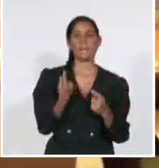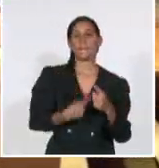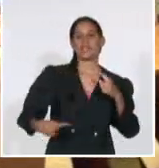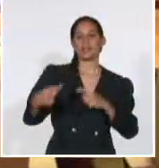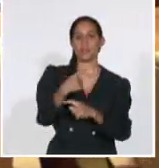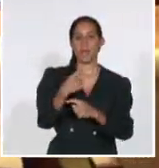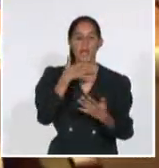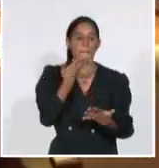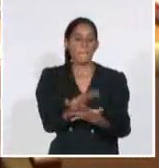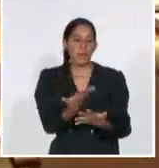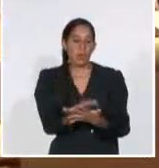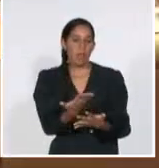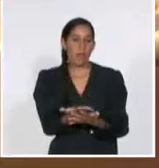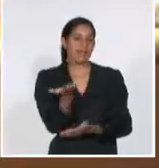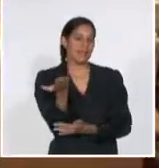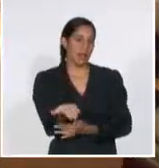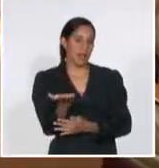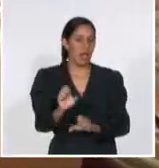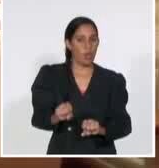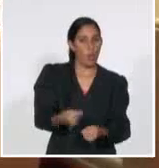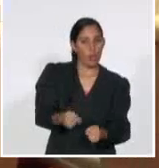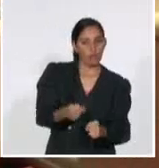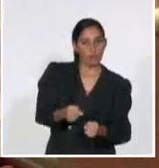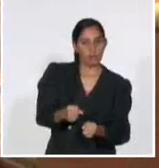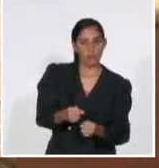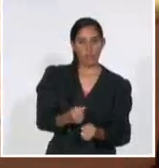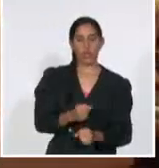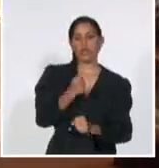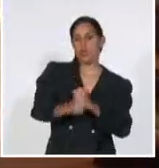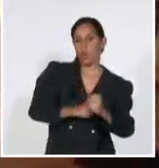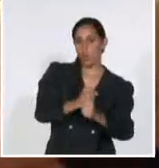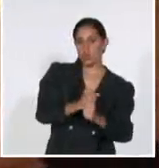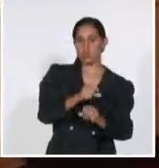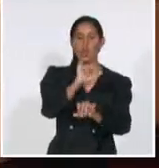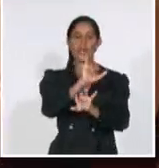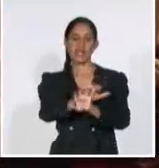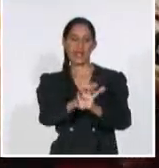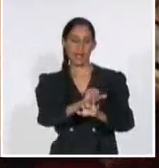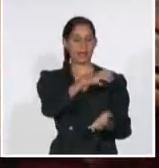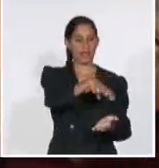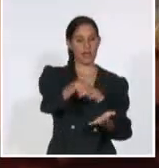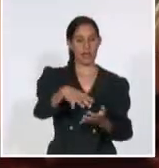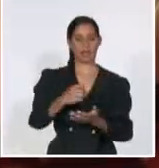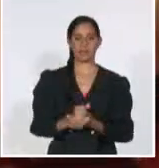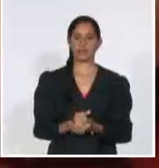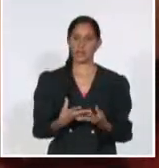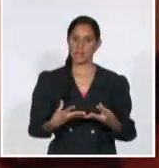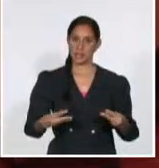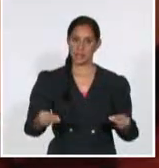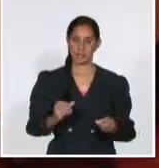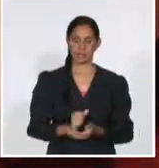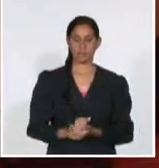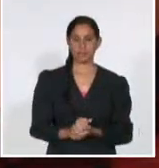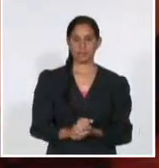propuestas sobre el control a la posesión, uso y legalidad de la tierra. Talía González, Canal Cubano, de Noticias.